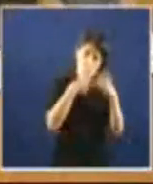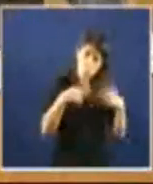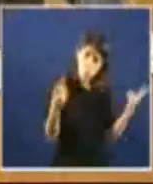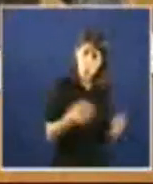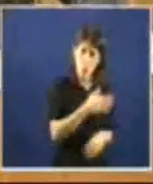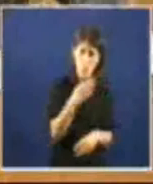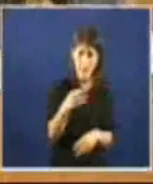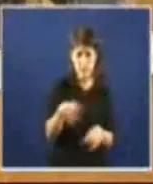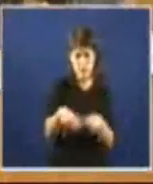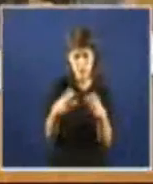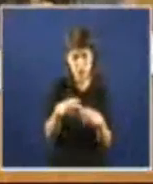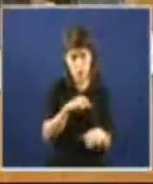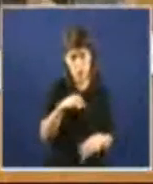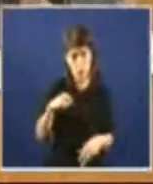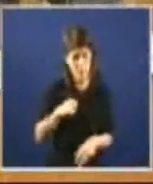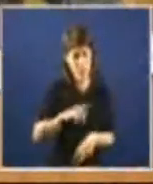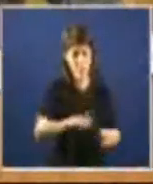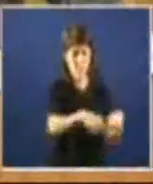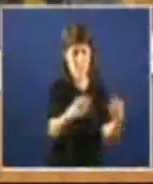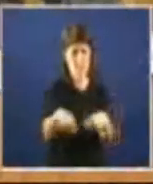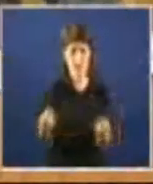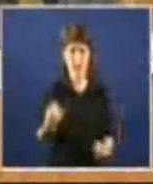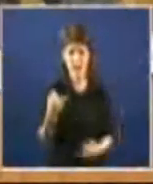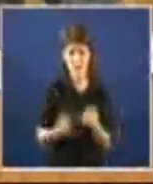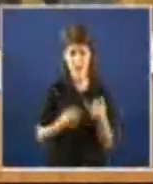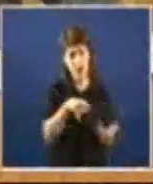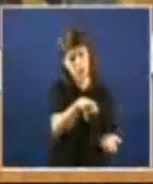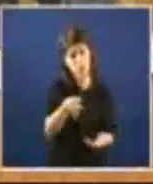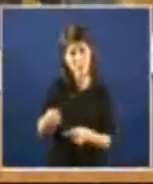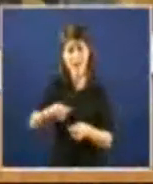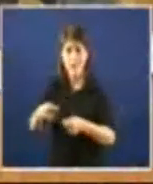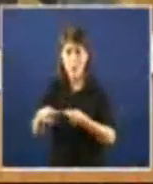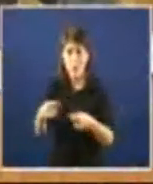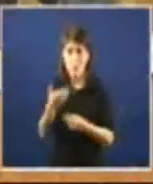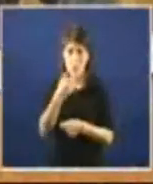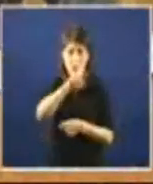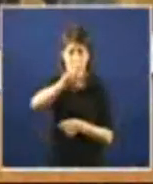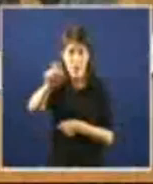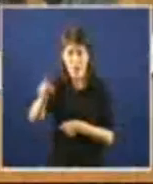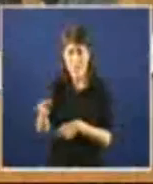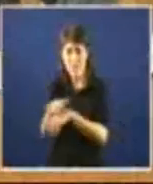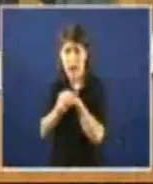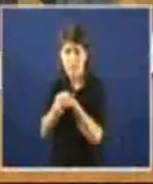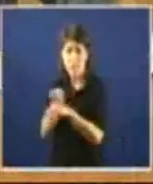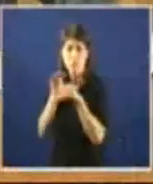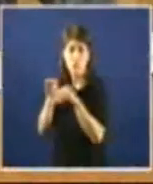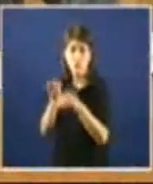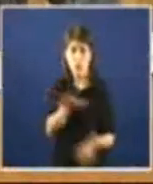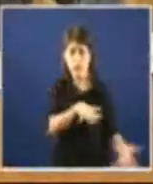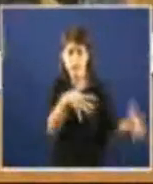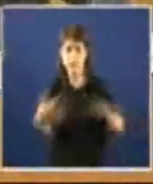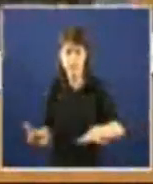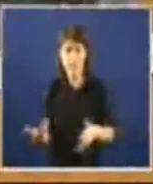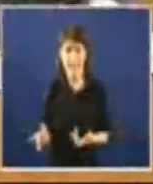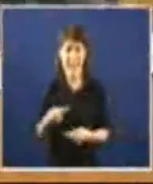convirtir os bens e servizos públicos en negocio suculento para os asentes amigos do PP que en reciprocidade finanzan o ilegalmente en tantos